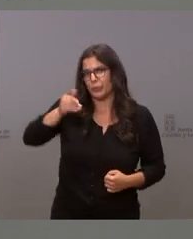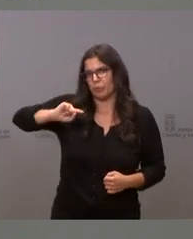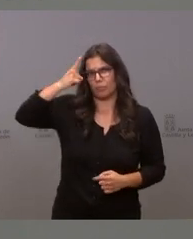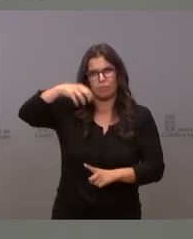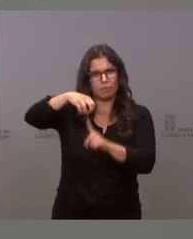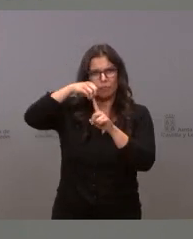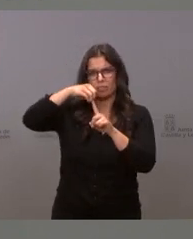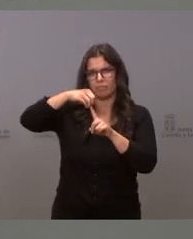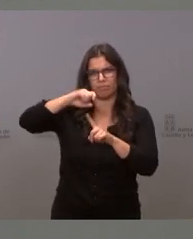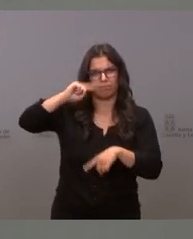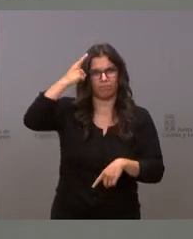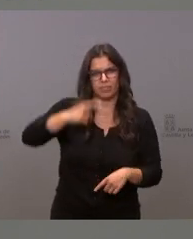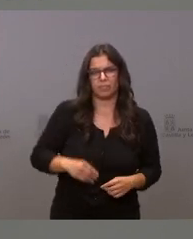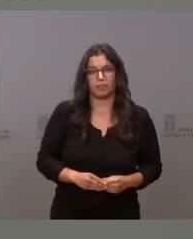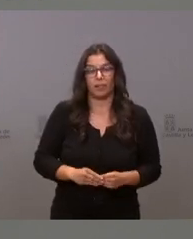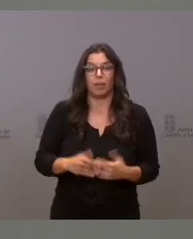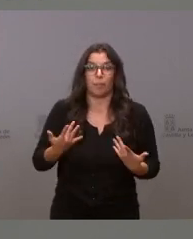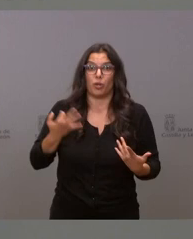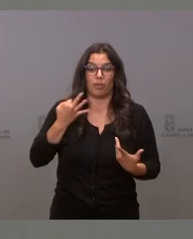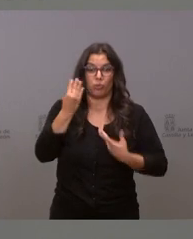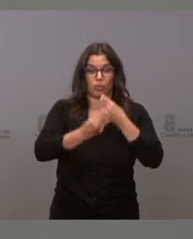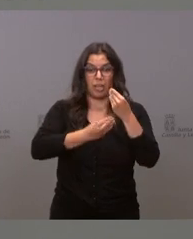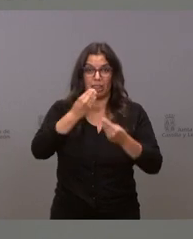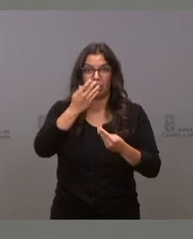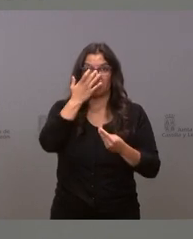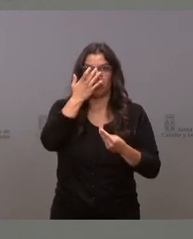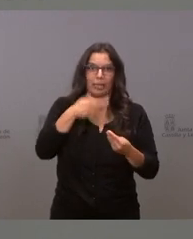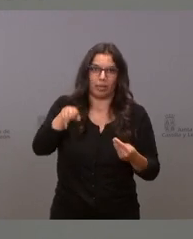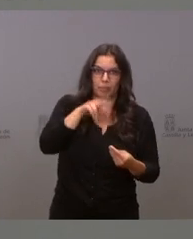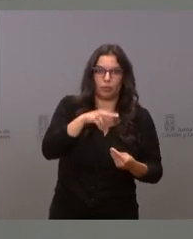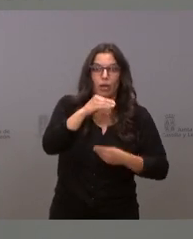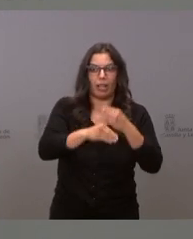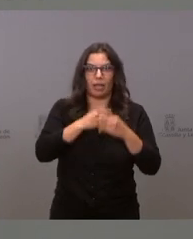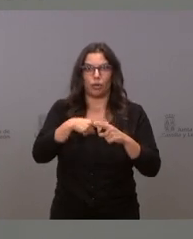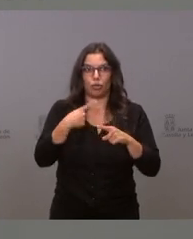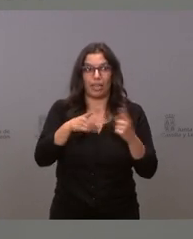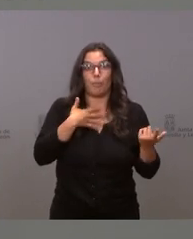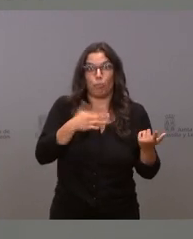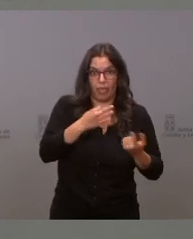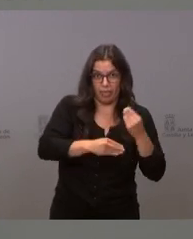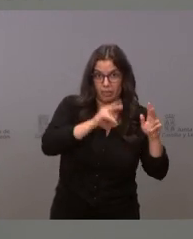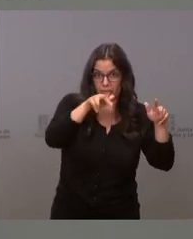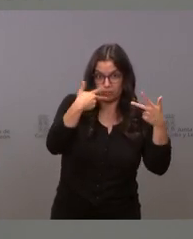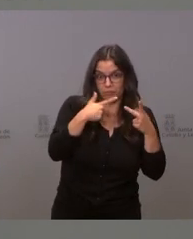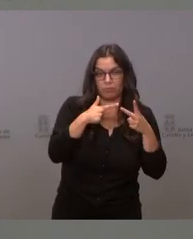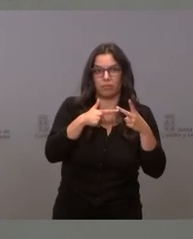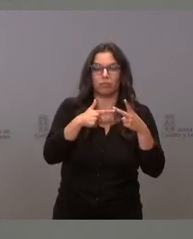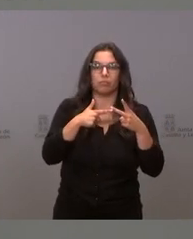no hay nada más precioso pero tenemos que hacer cosas insisto que sean posibles que sean viables jurídicamente